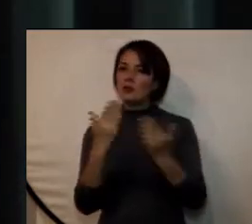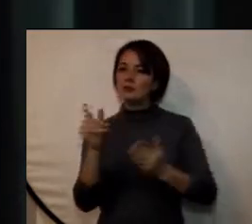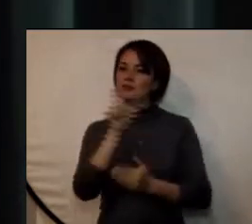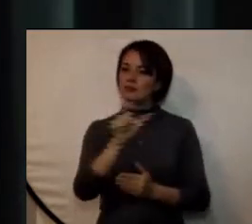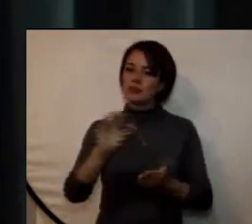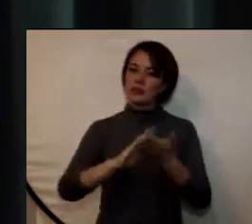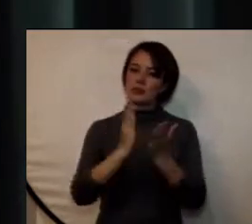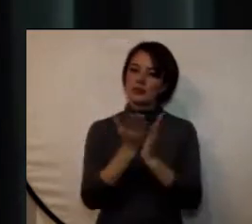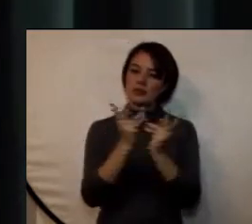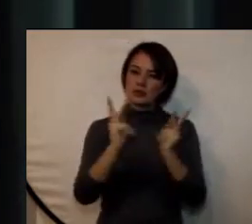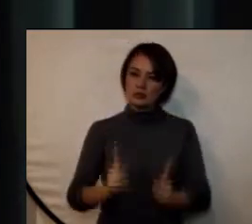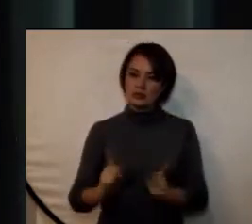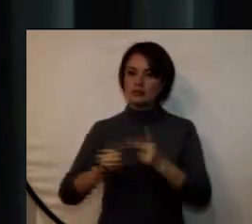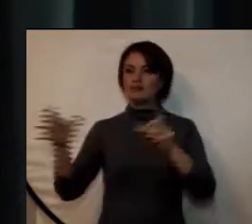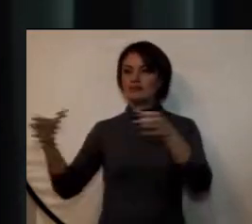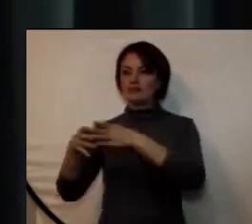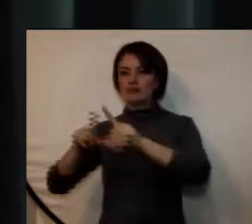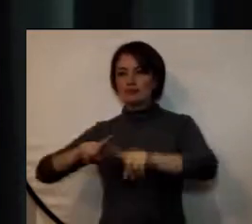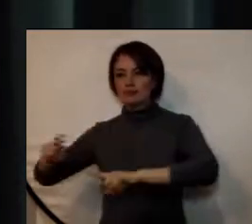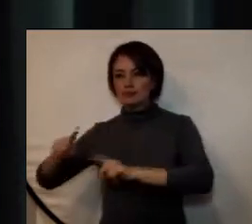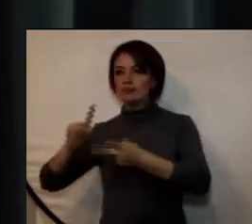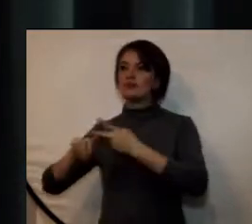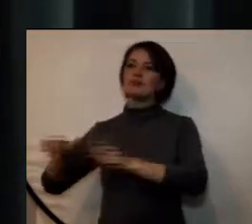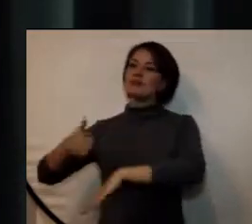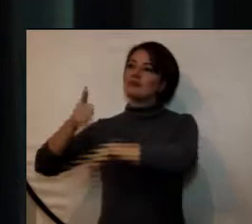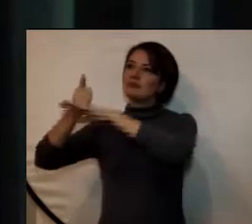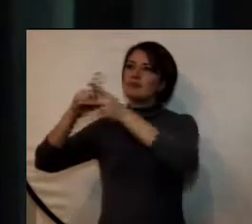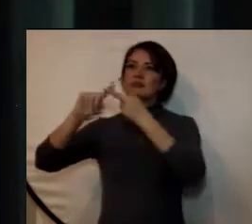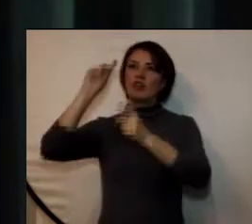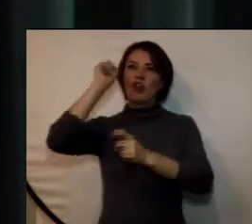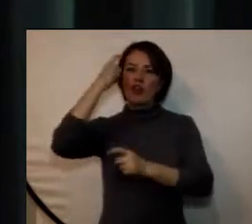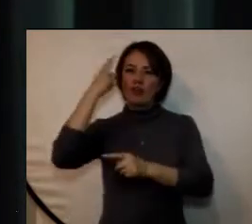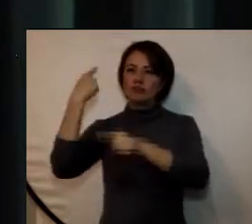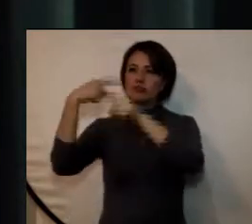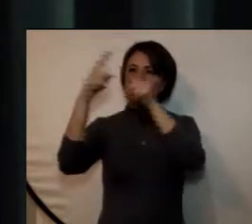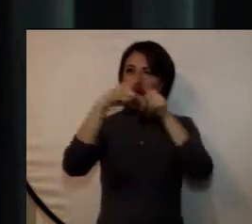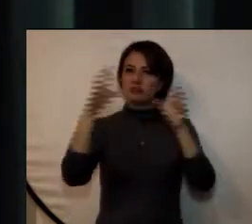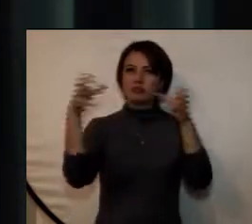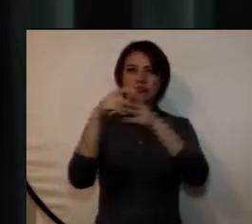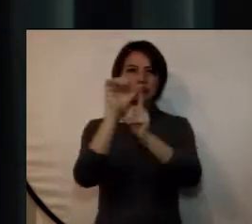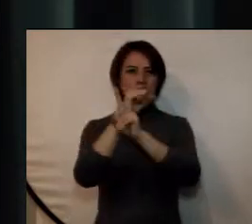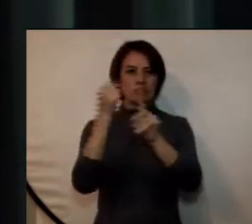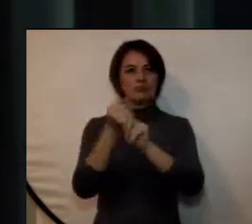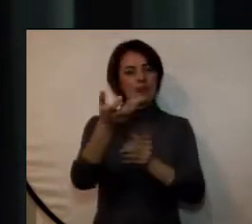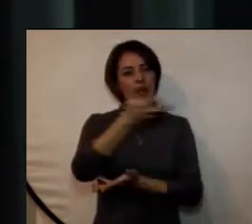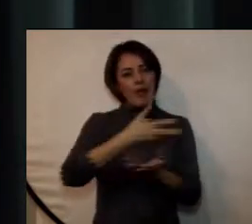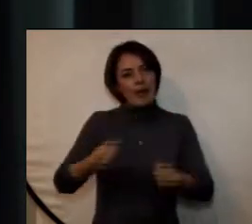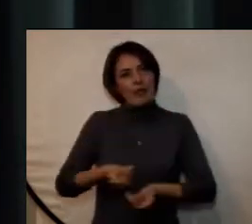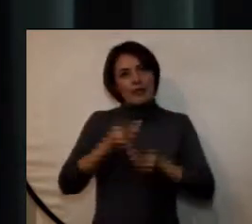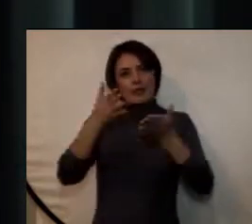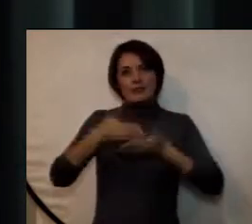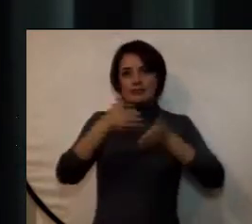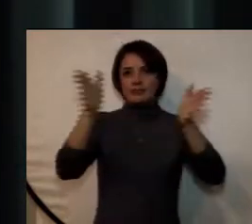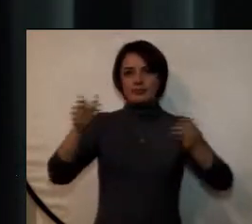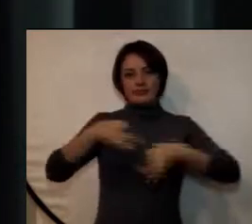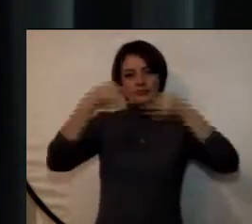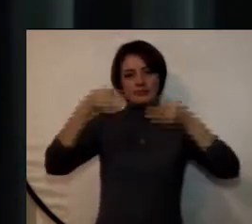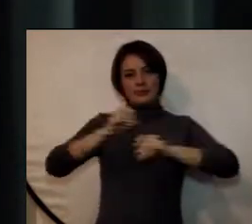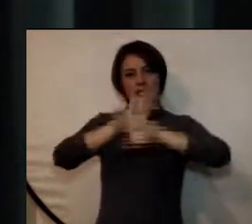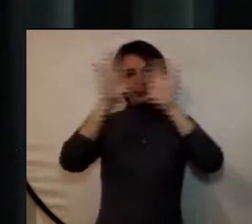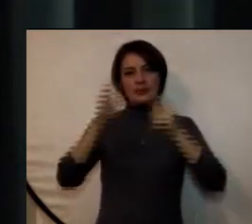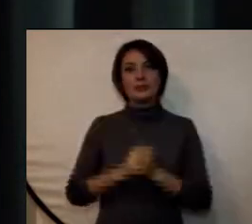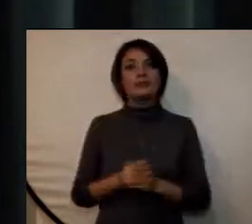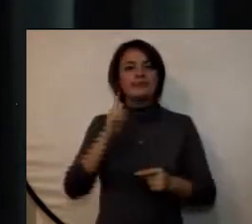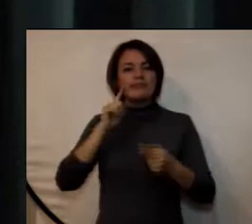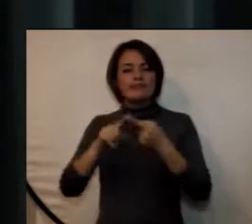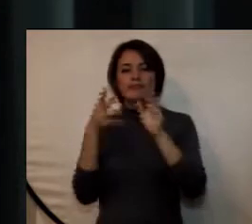estudiantes, administrativos, directivos, gobernantes y la sociedad en general, y de esta manera fortalecer